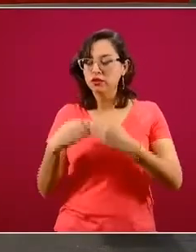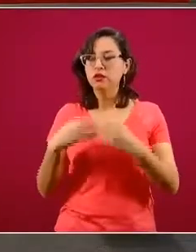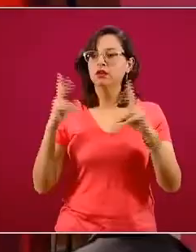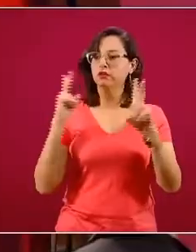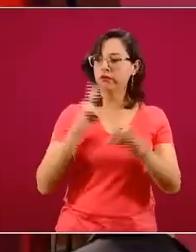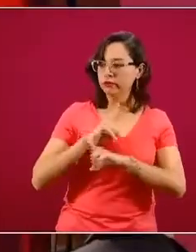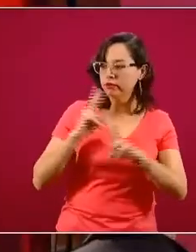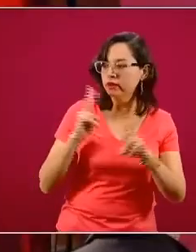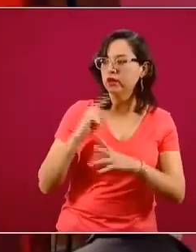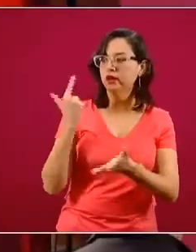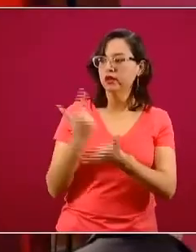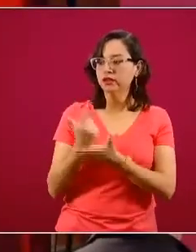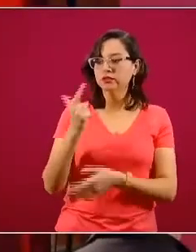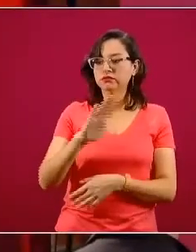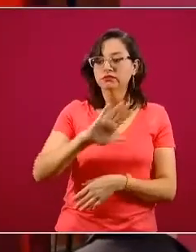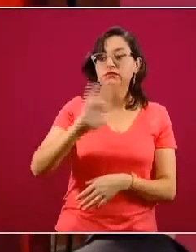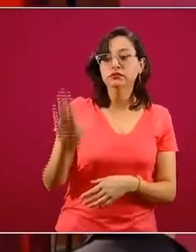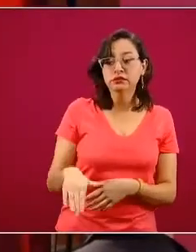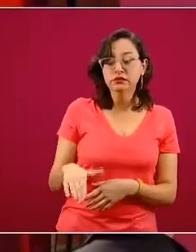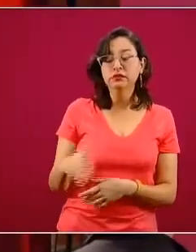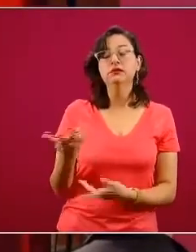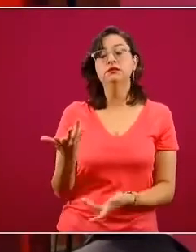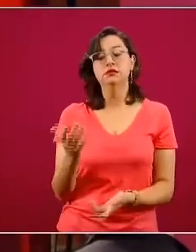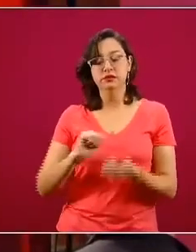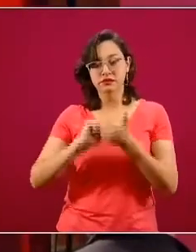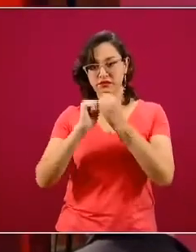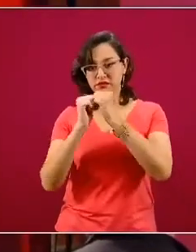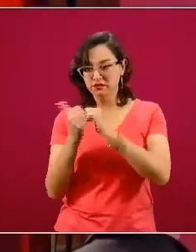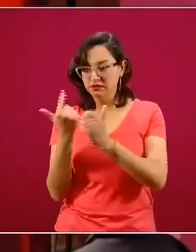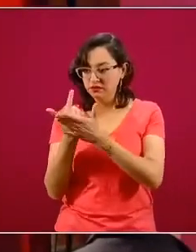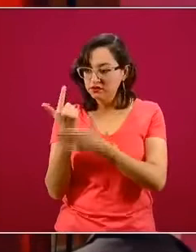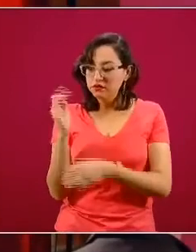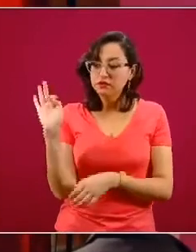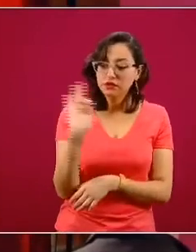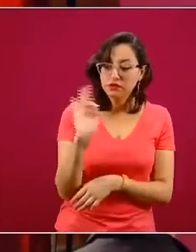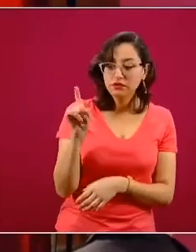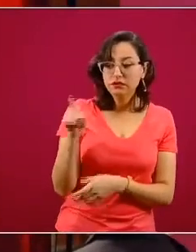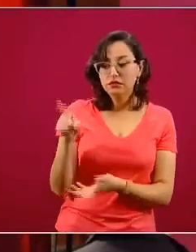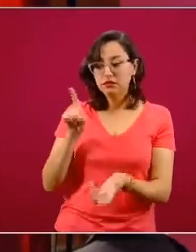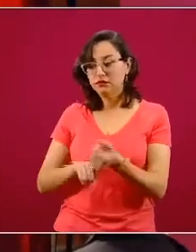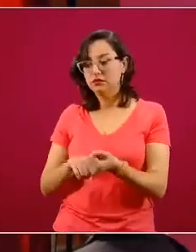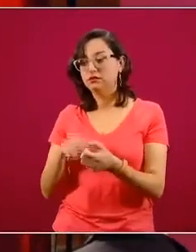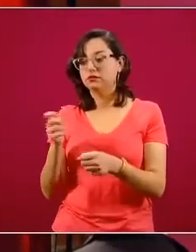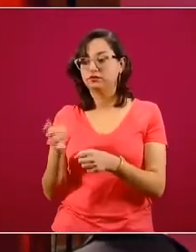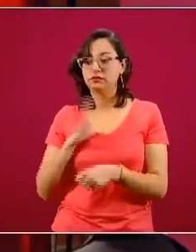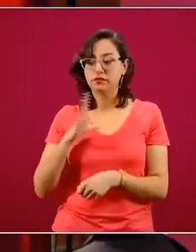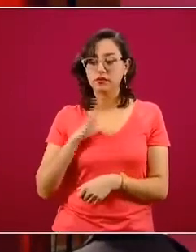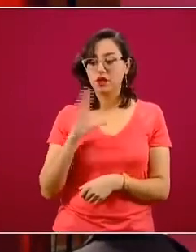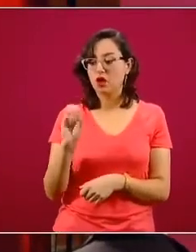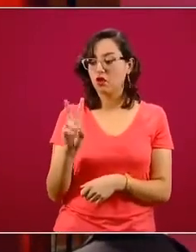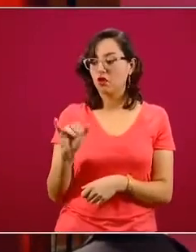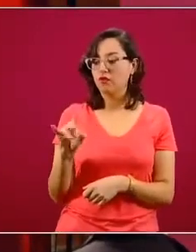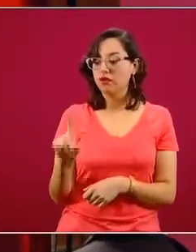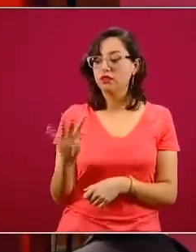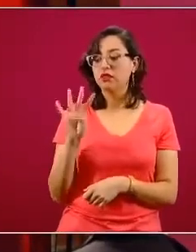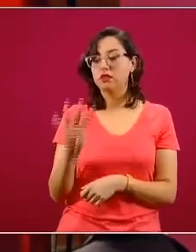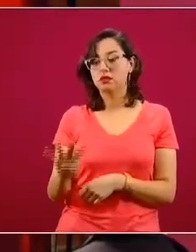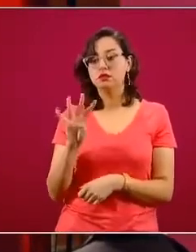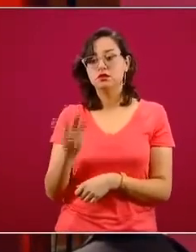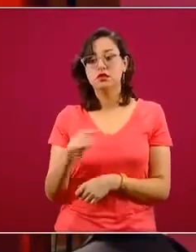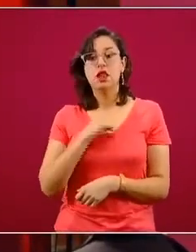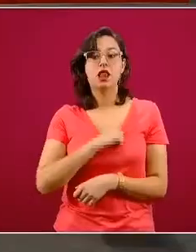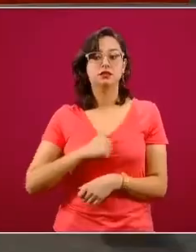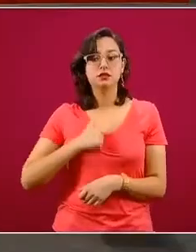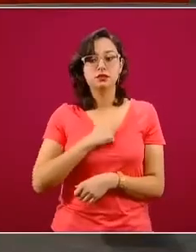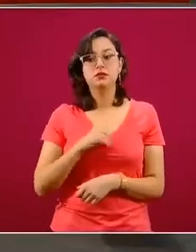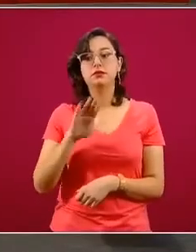tuvieron esa clasificación y que por lo tanto se convierten en casos sospechosos de COVID-19 y que lamentablemente fallecieron, están